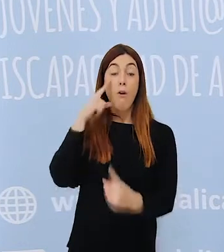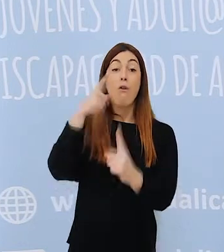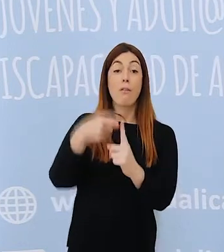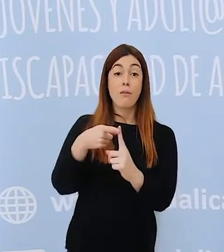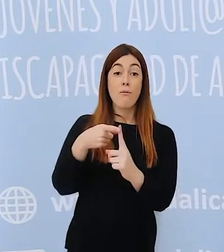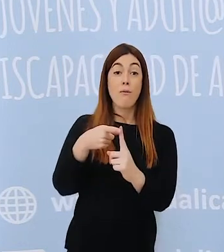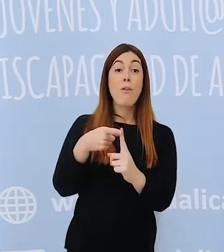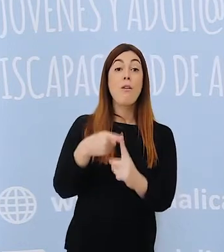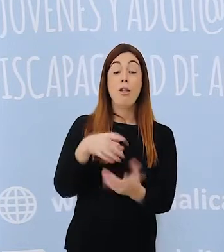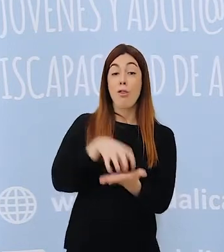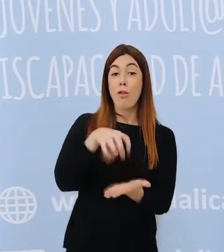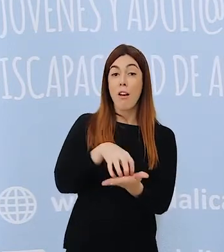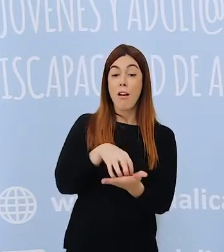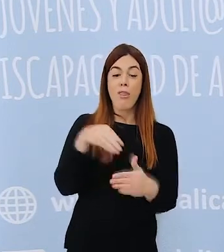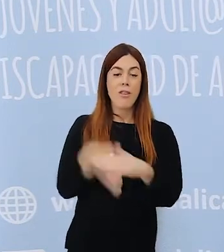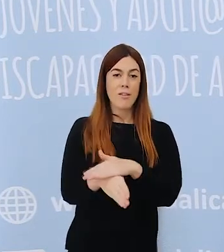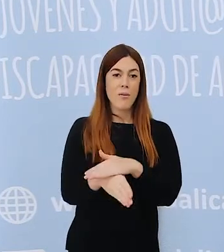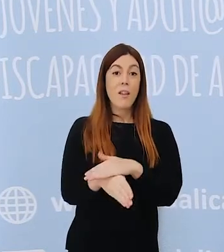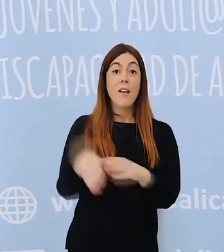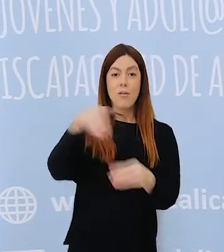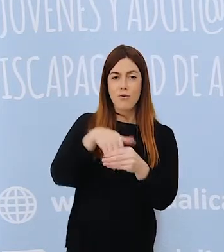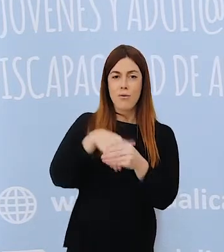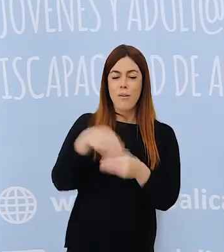para hacerla más accesible e inclusiva.